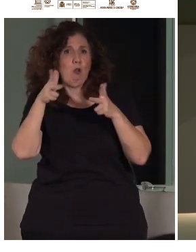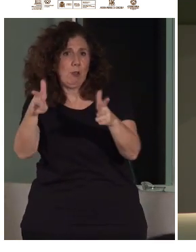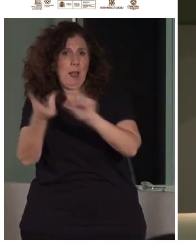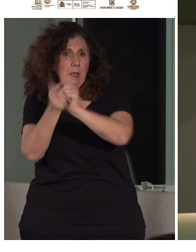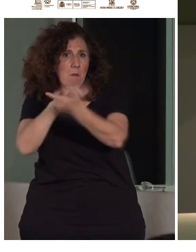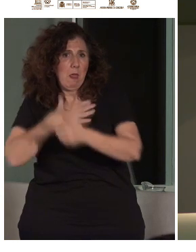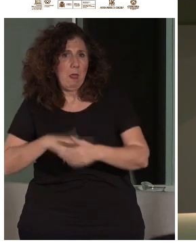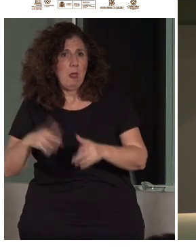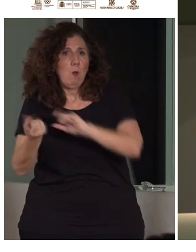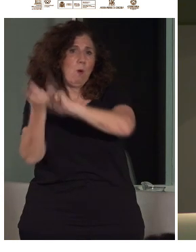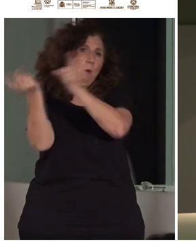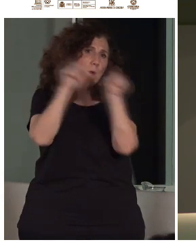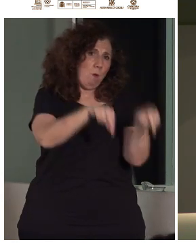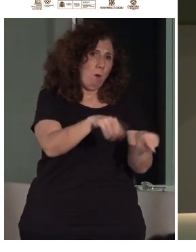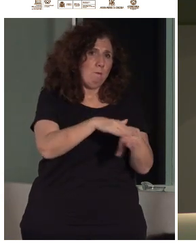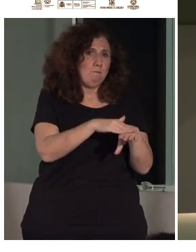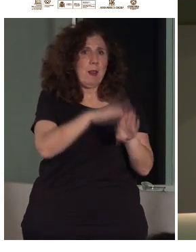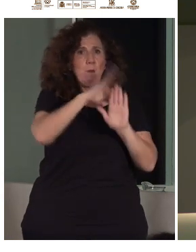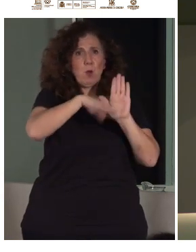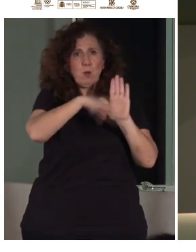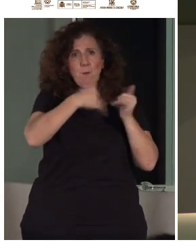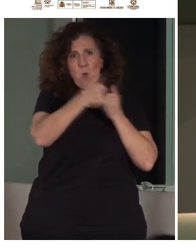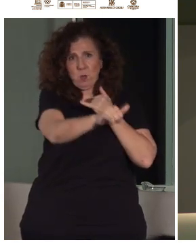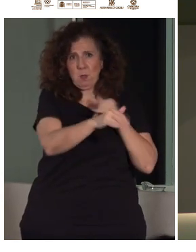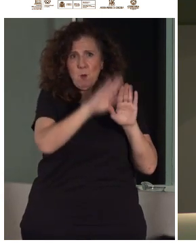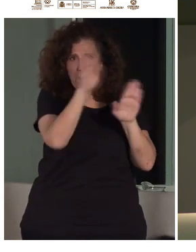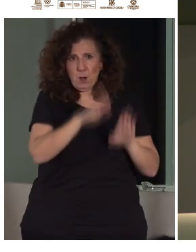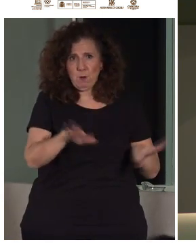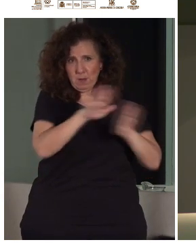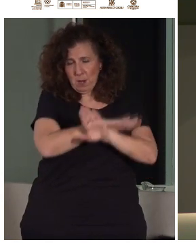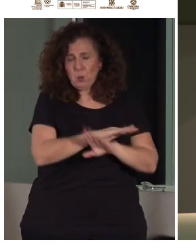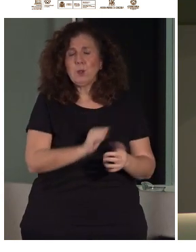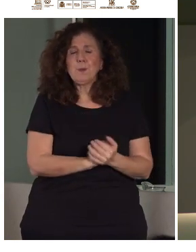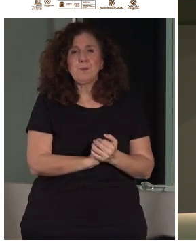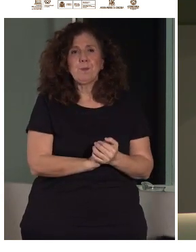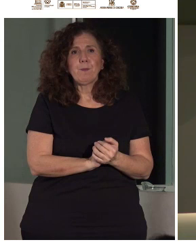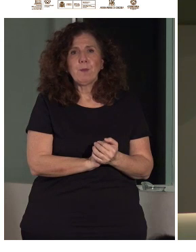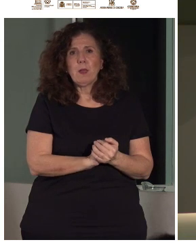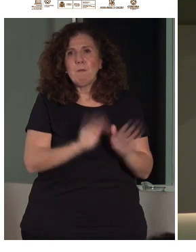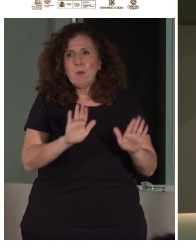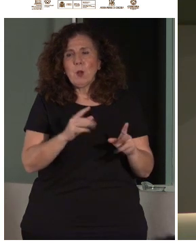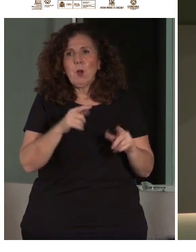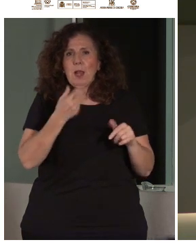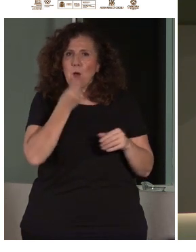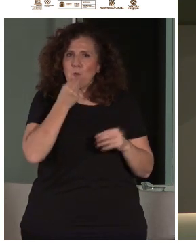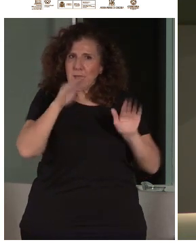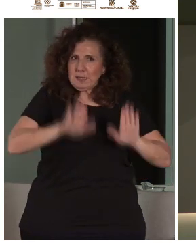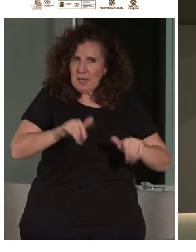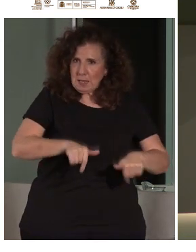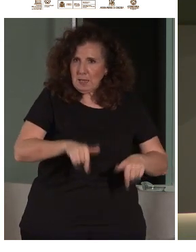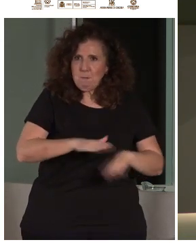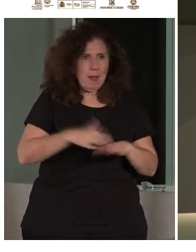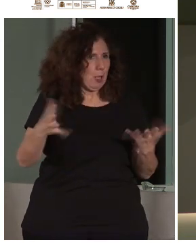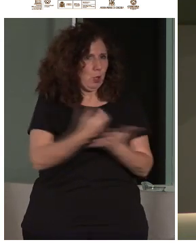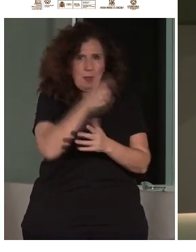donde estéis y poder luego ir al evento con un pequeñito descanso en la tarde. Pero eso, las comidas aquí para todas